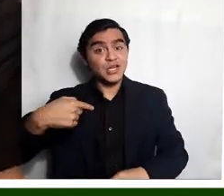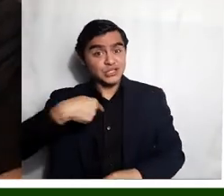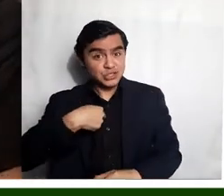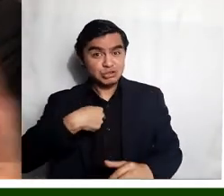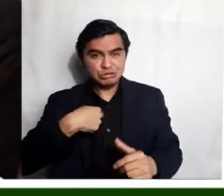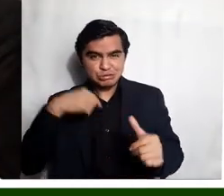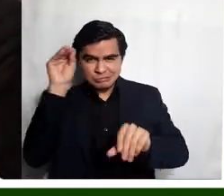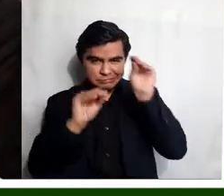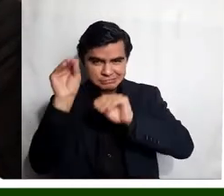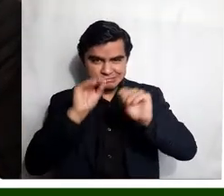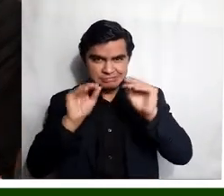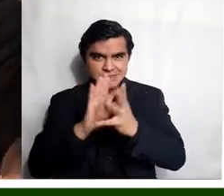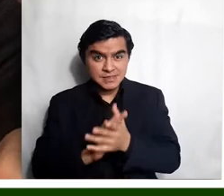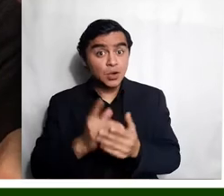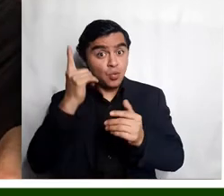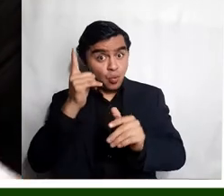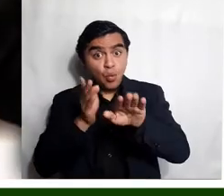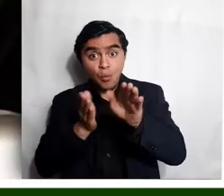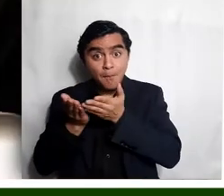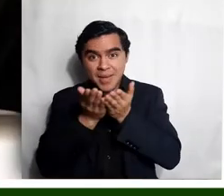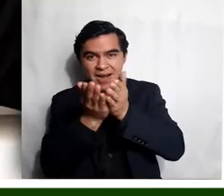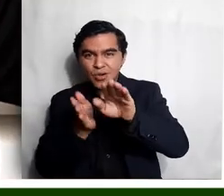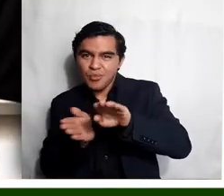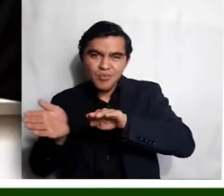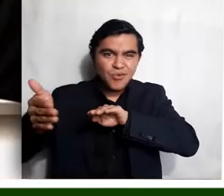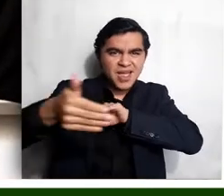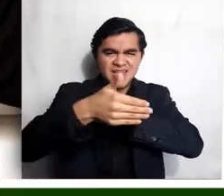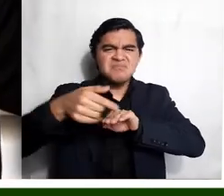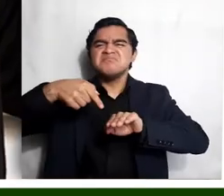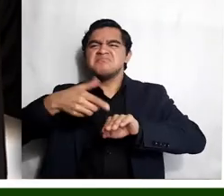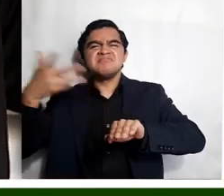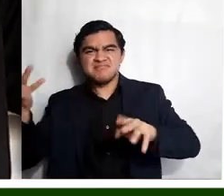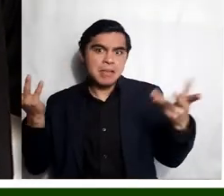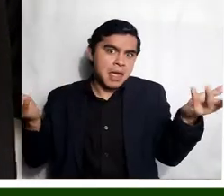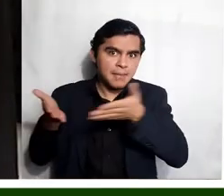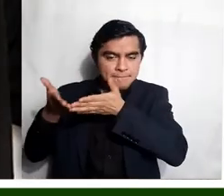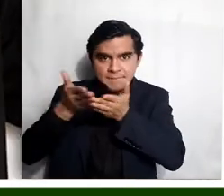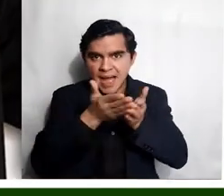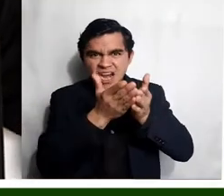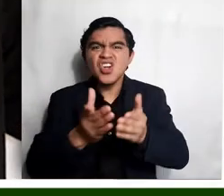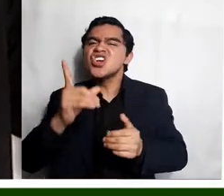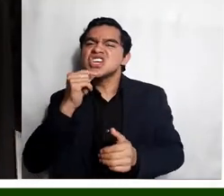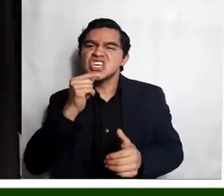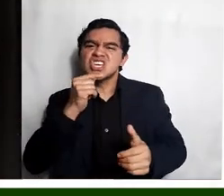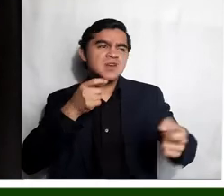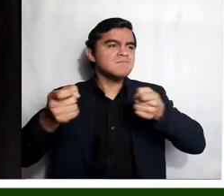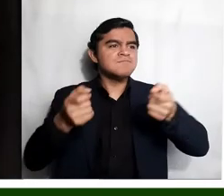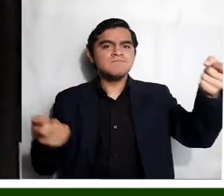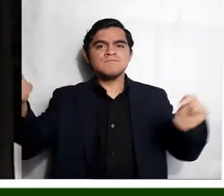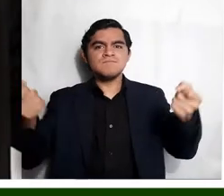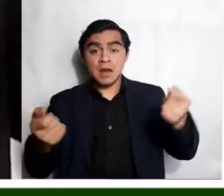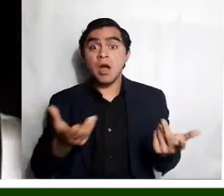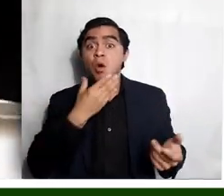voy a caracterizar, voy a hablar de un puerto, ¿verdad? ¿Y qué hay en los puertos? Pues hay barcos. ¿Y quiénes dirigen los barcos?